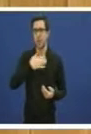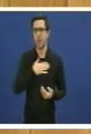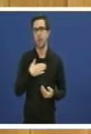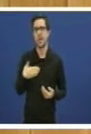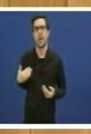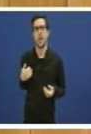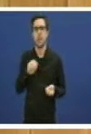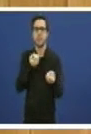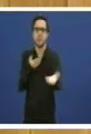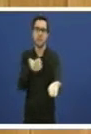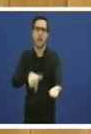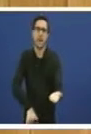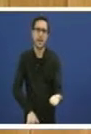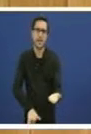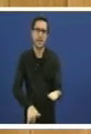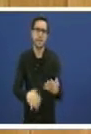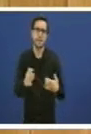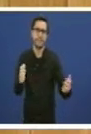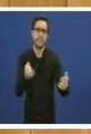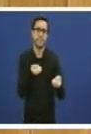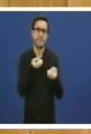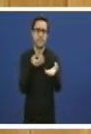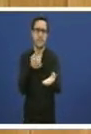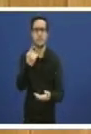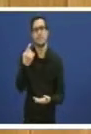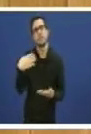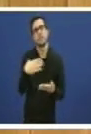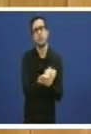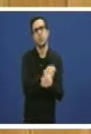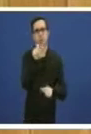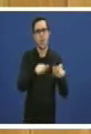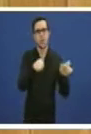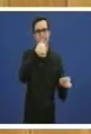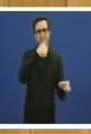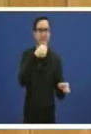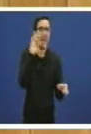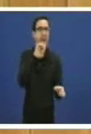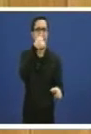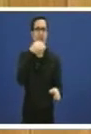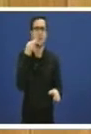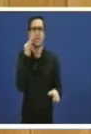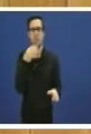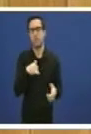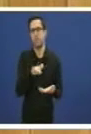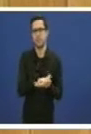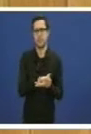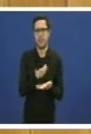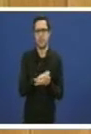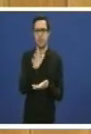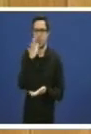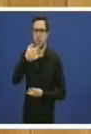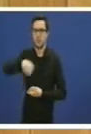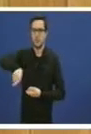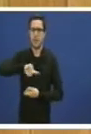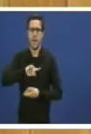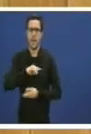transmitirose aquí é que todos os galegos as galegas poden estar moi tranquilos porque o seu goberno asunta